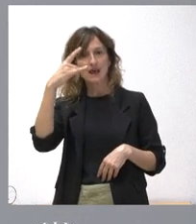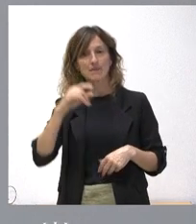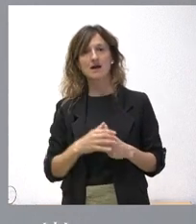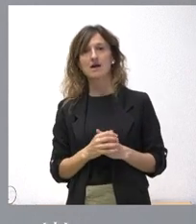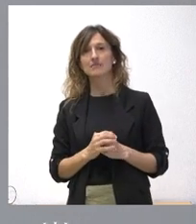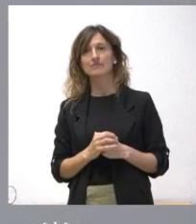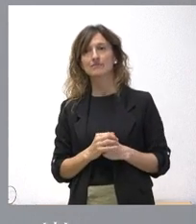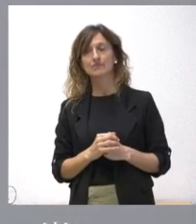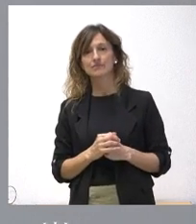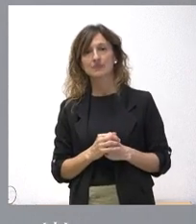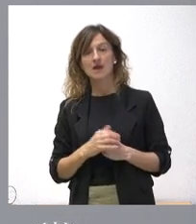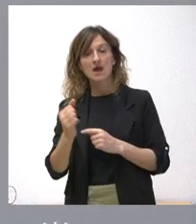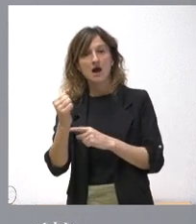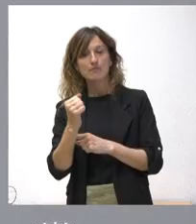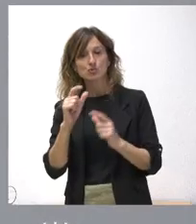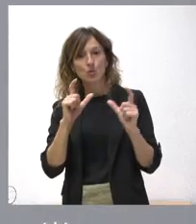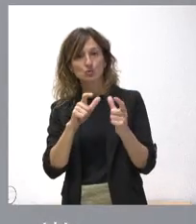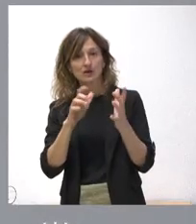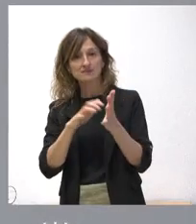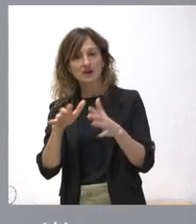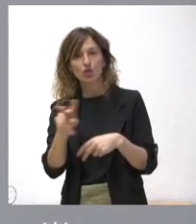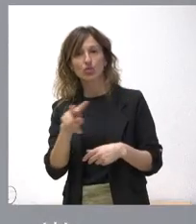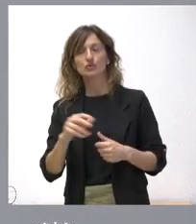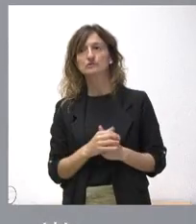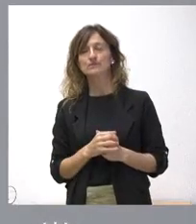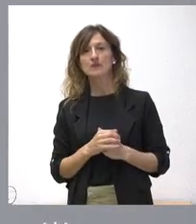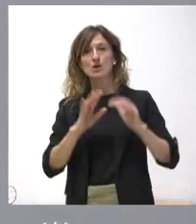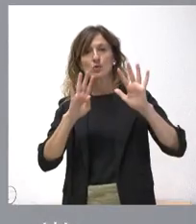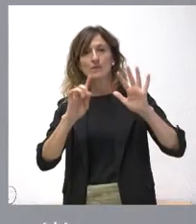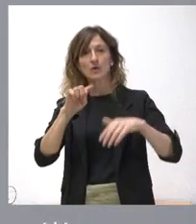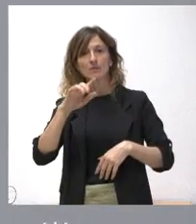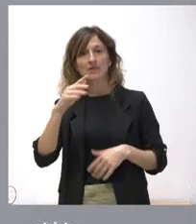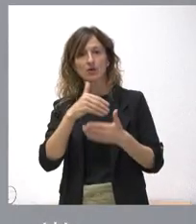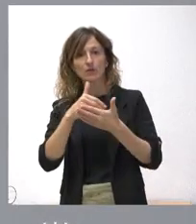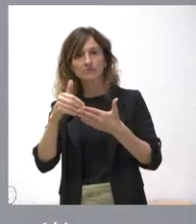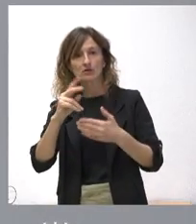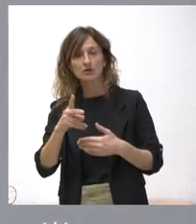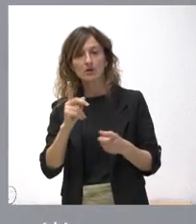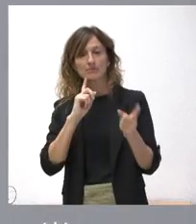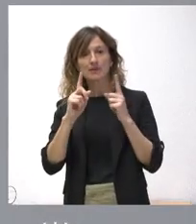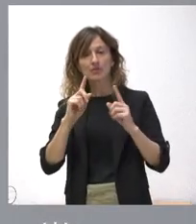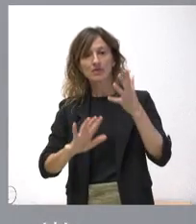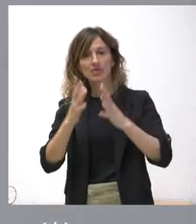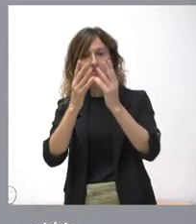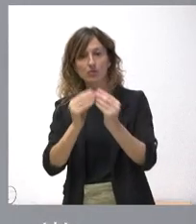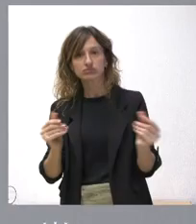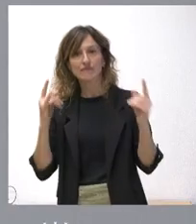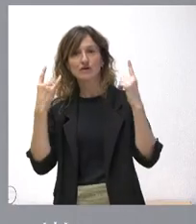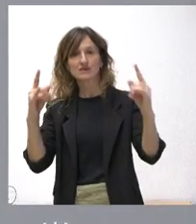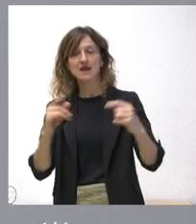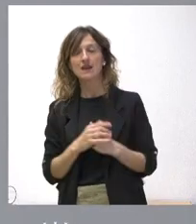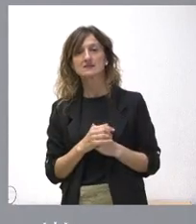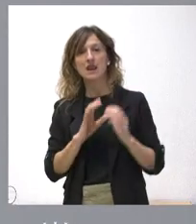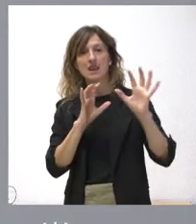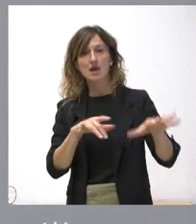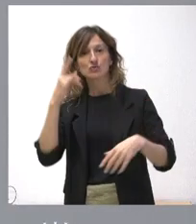apoyadas por la Junta de Castilla y León en ambos casos. 9,5 millones de euros para prevención y extinción de incendios forestales en las bases de